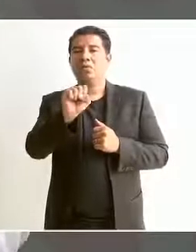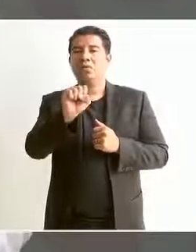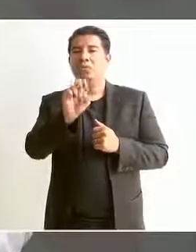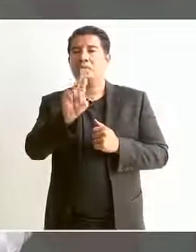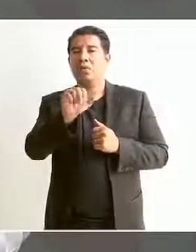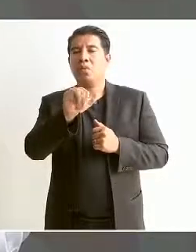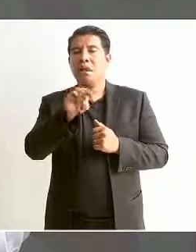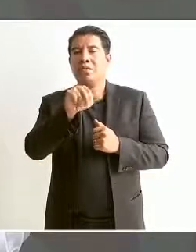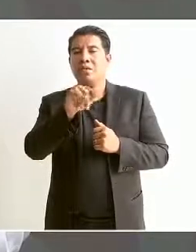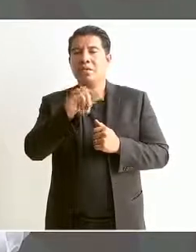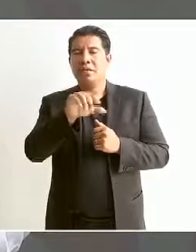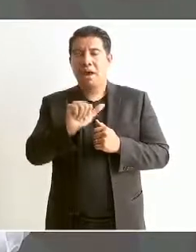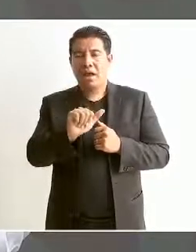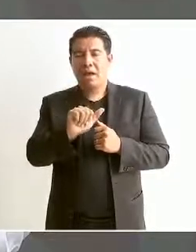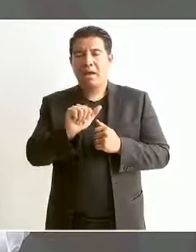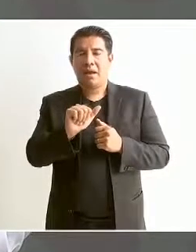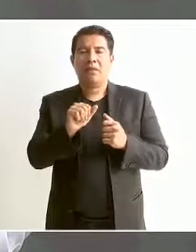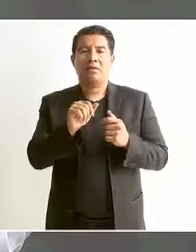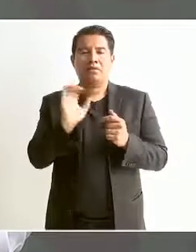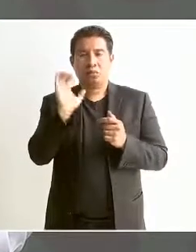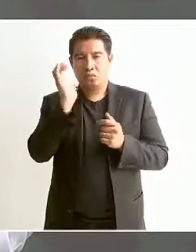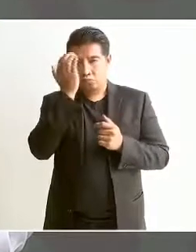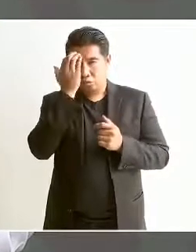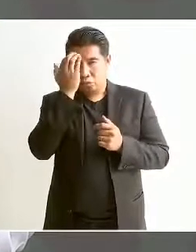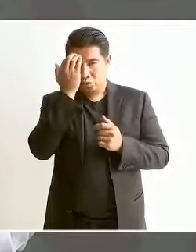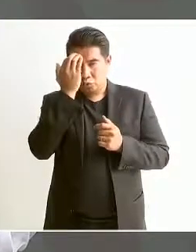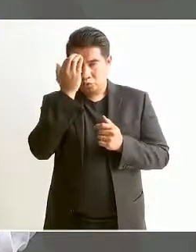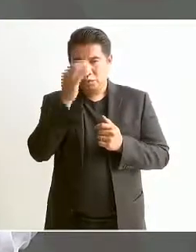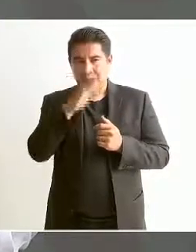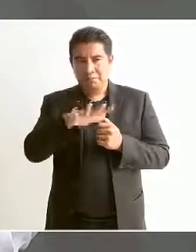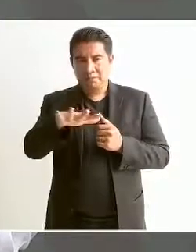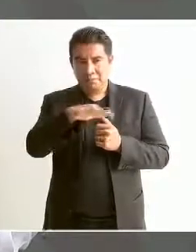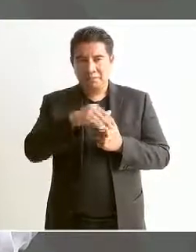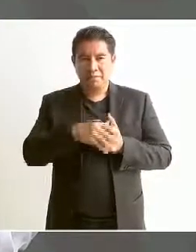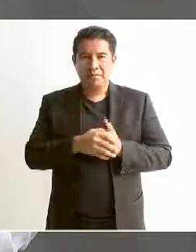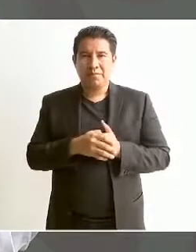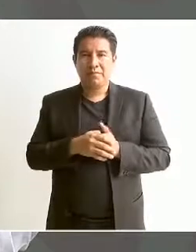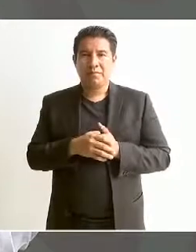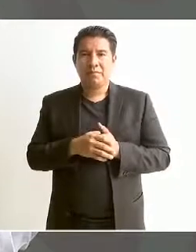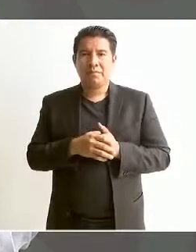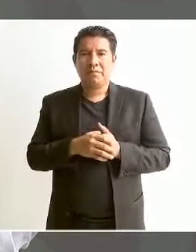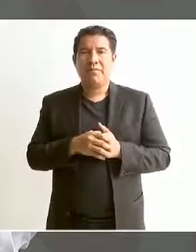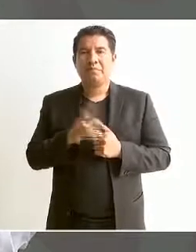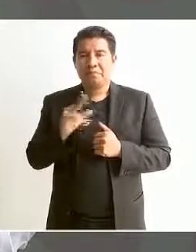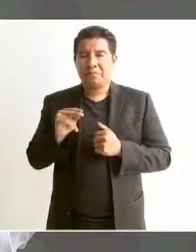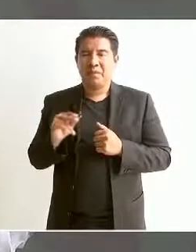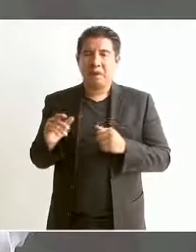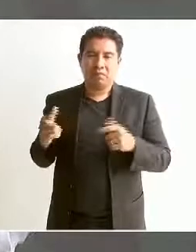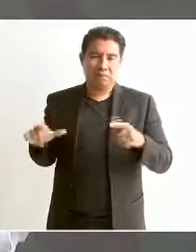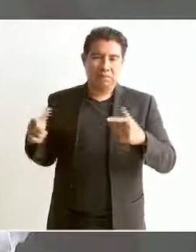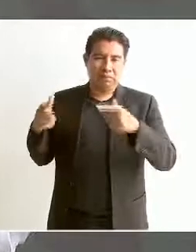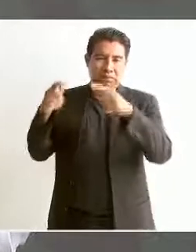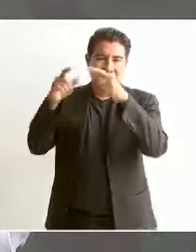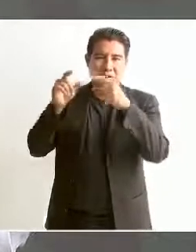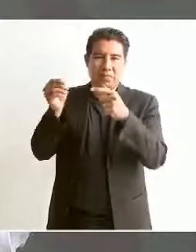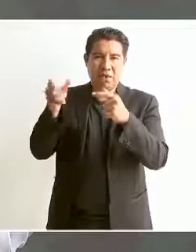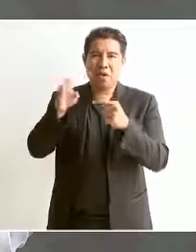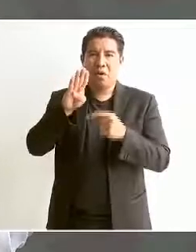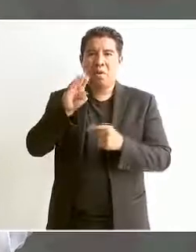conocí Bonampak, Yachilán,